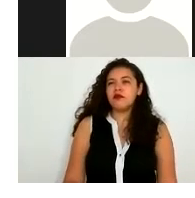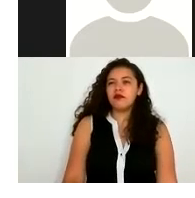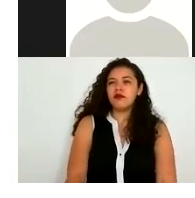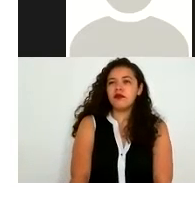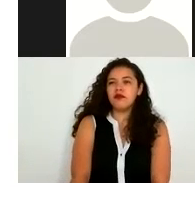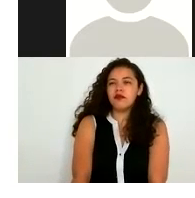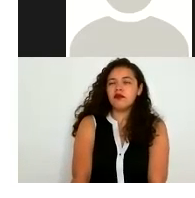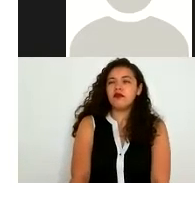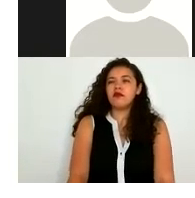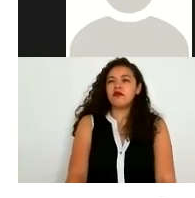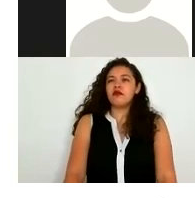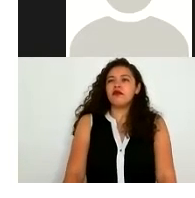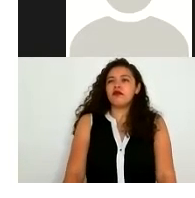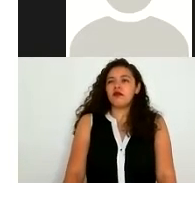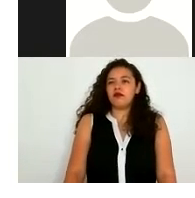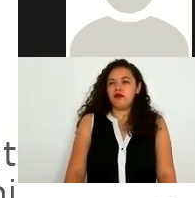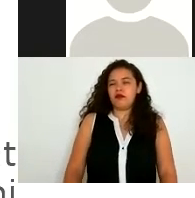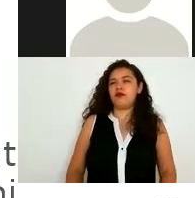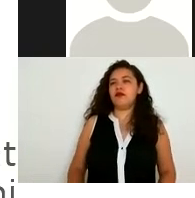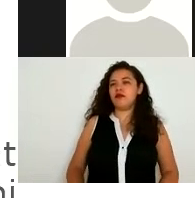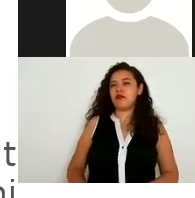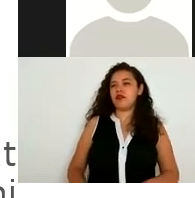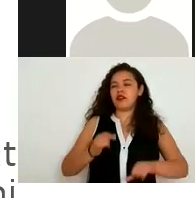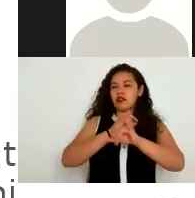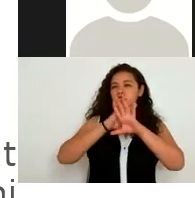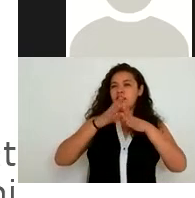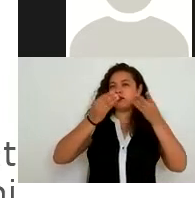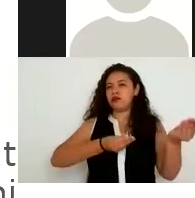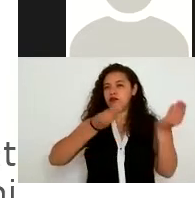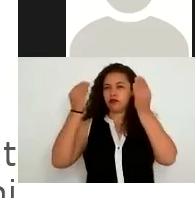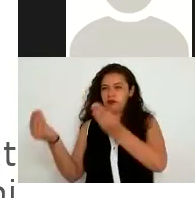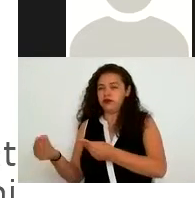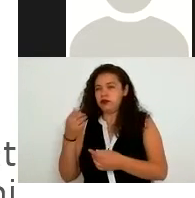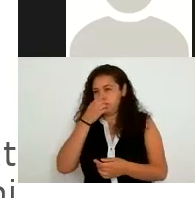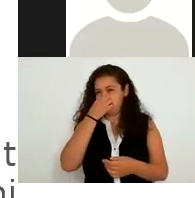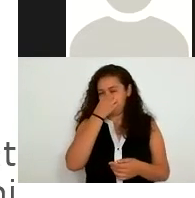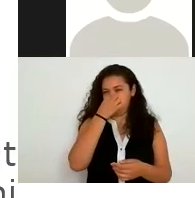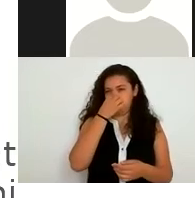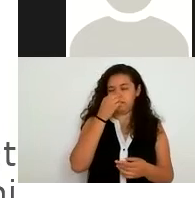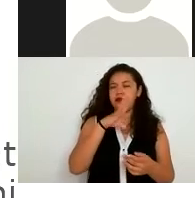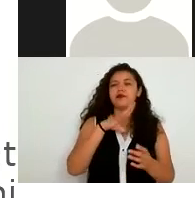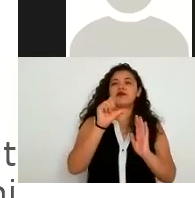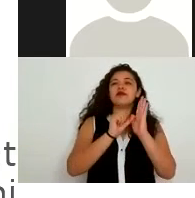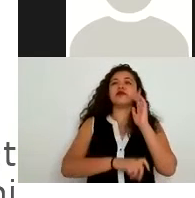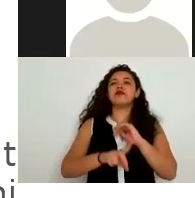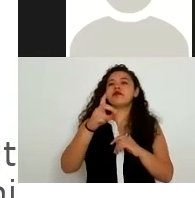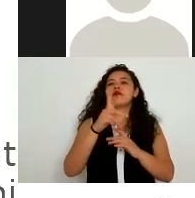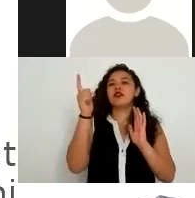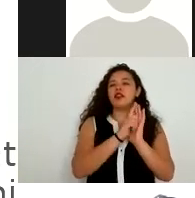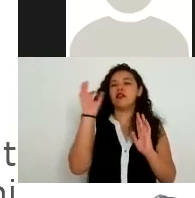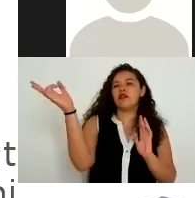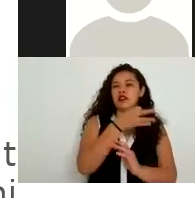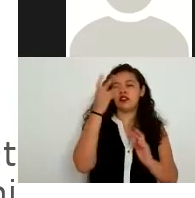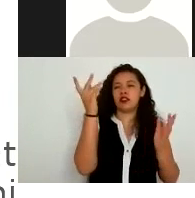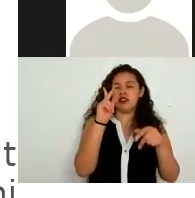por lo que hace la transferencia de datos tenemos el artículo 36 de la ley federal de protección de datos personales